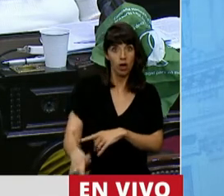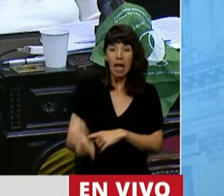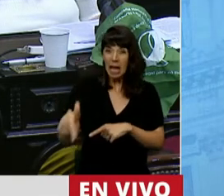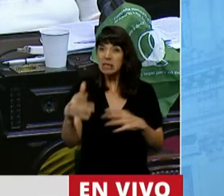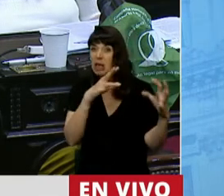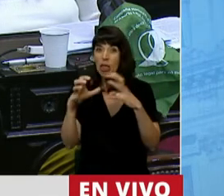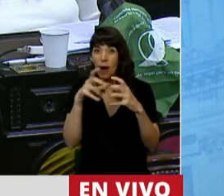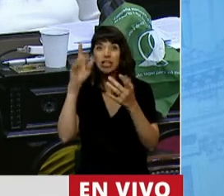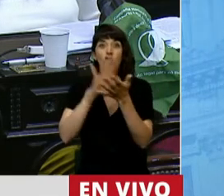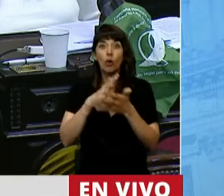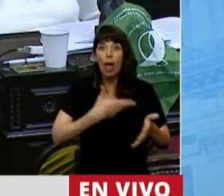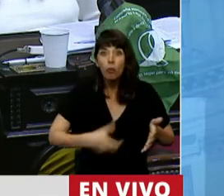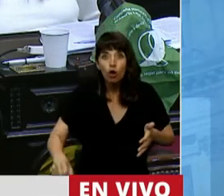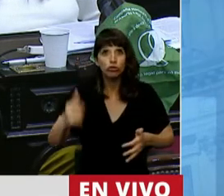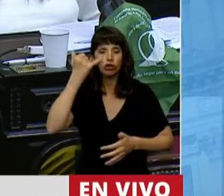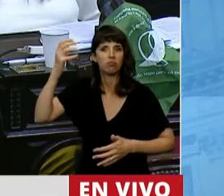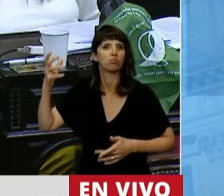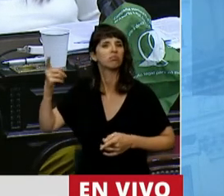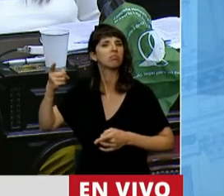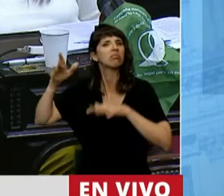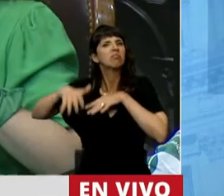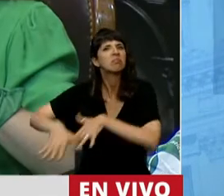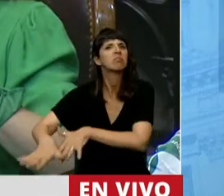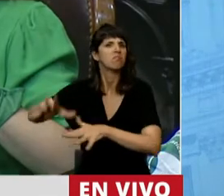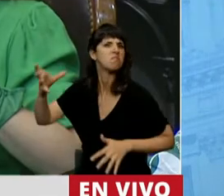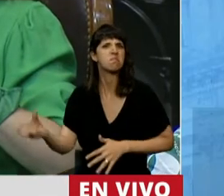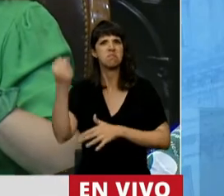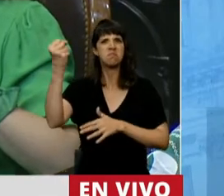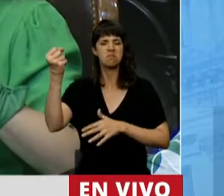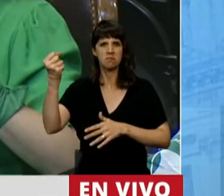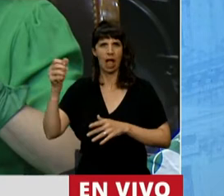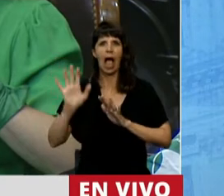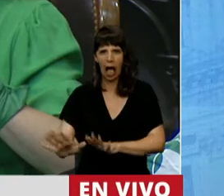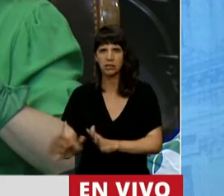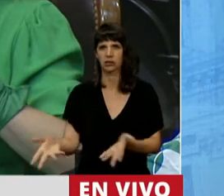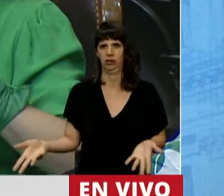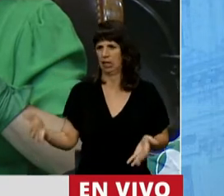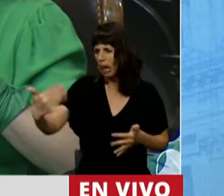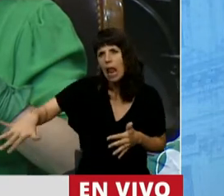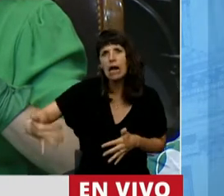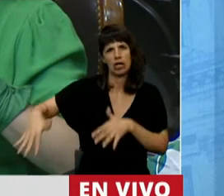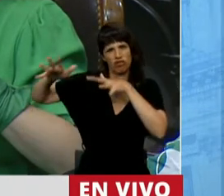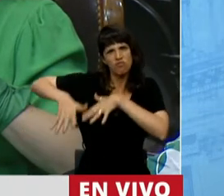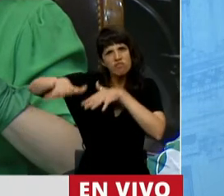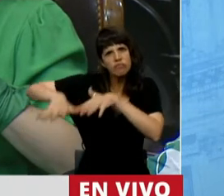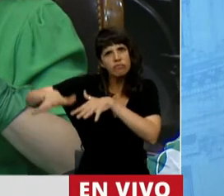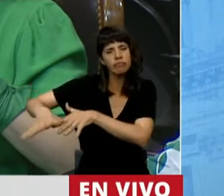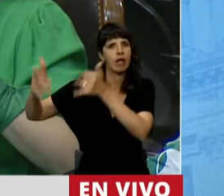calles, se corrió todos los derechos, se abrazó en la